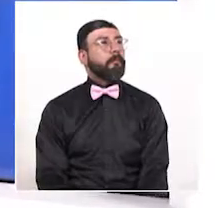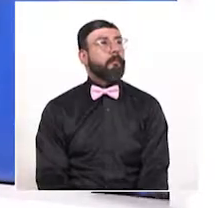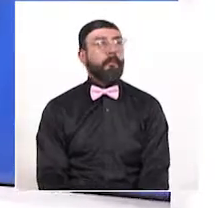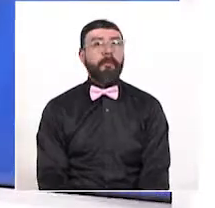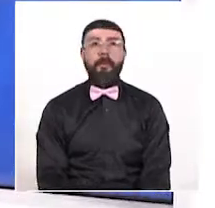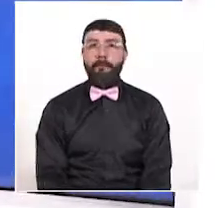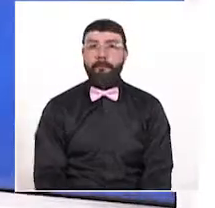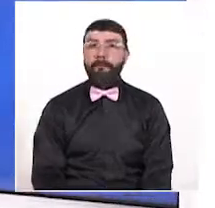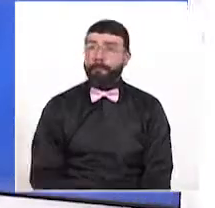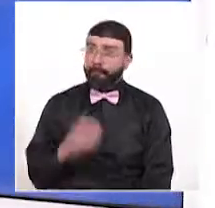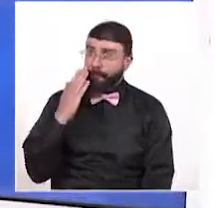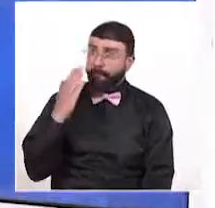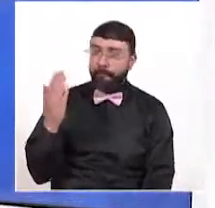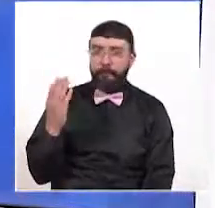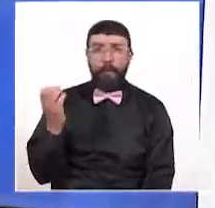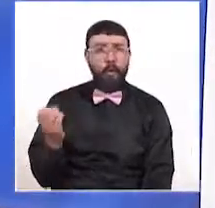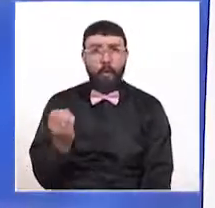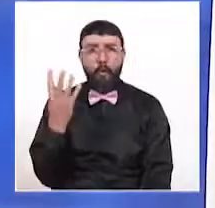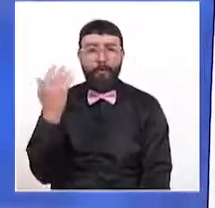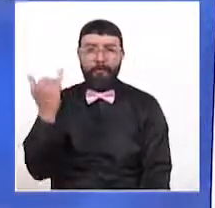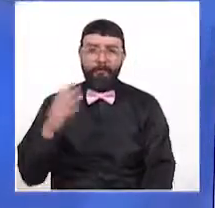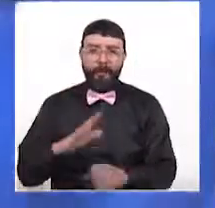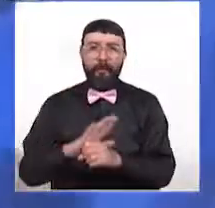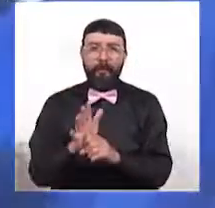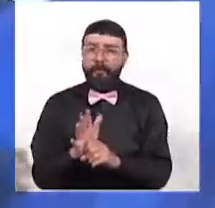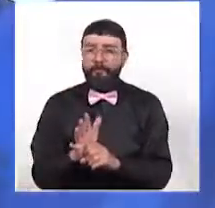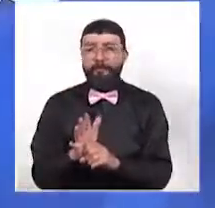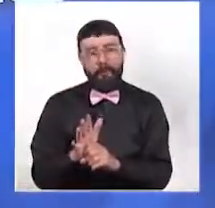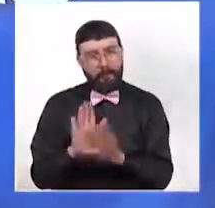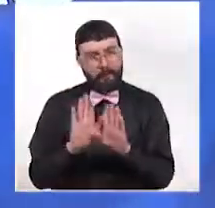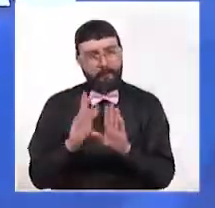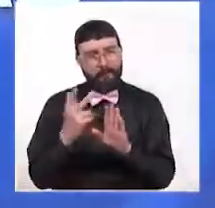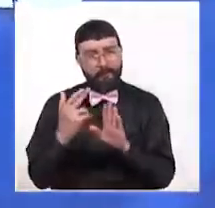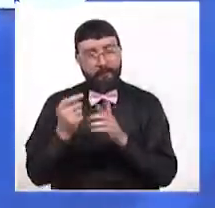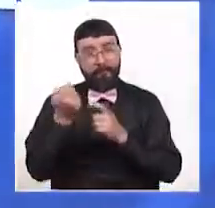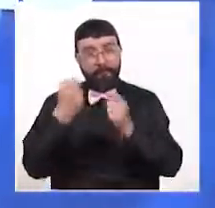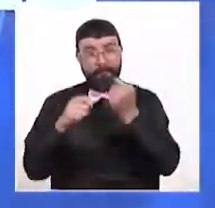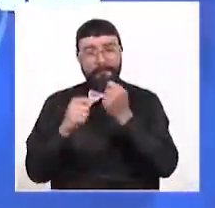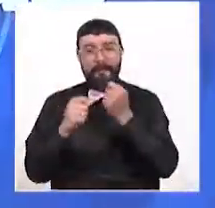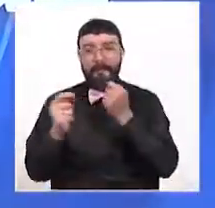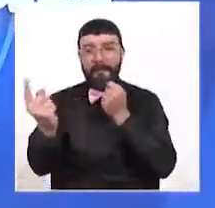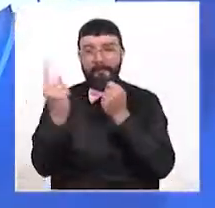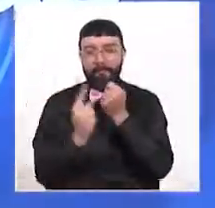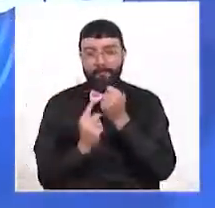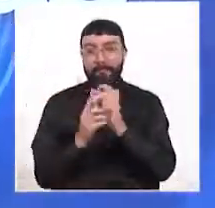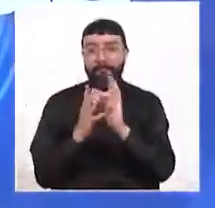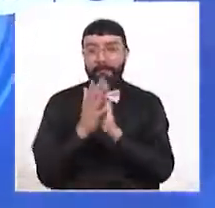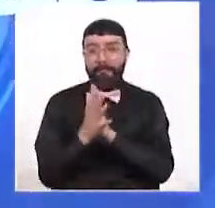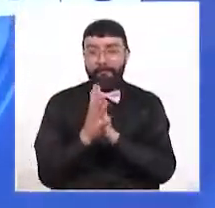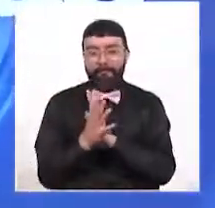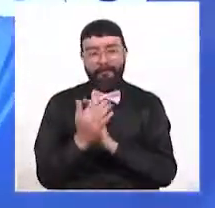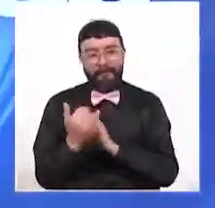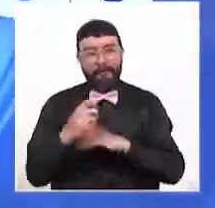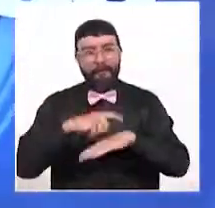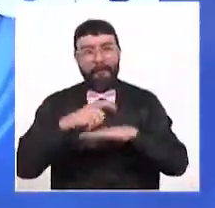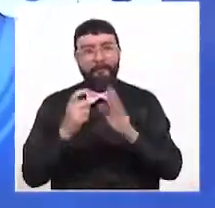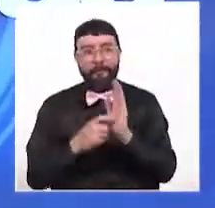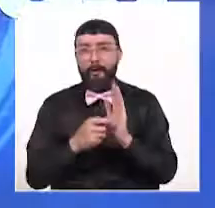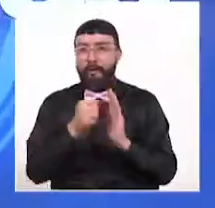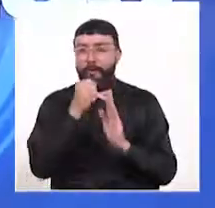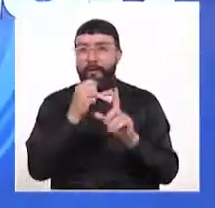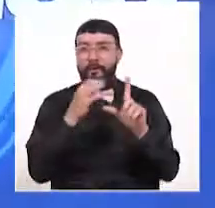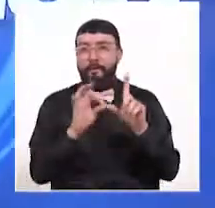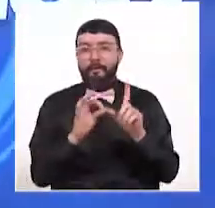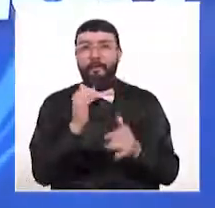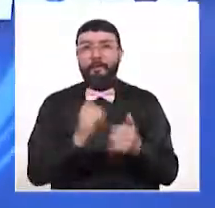Estas son las cifras, entonces, en materia de COVID-19. Por ahora, vamos a un pequeño corte comercial y ya regresamos con Noticias Telecafé de